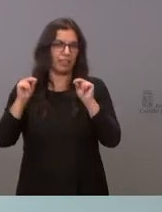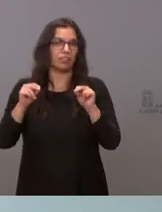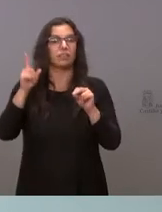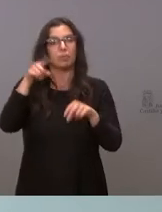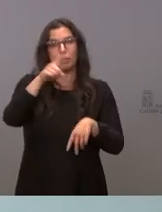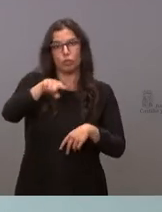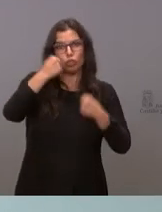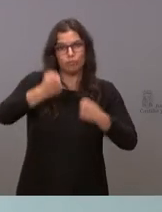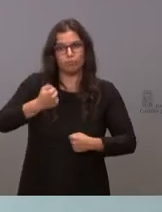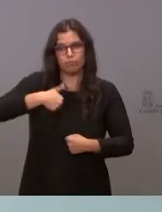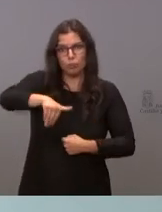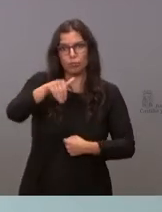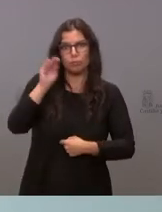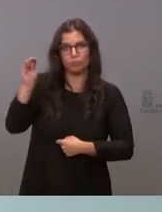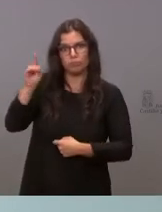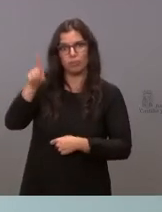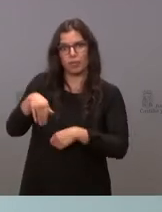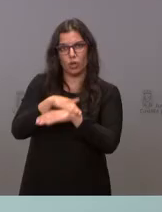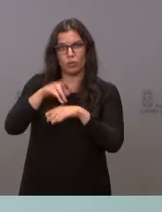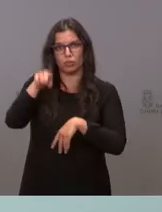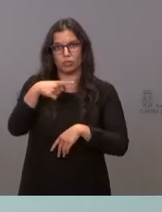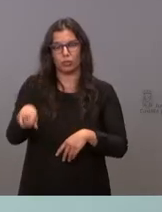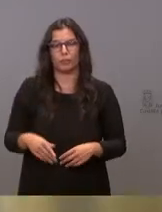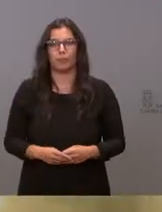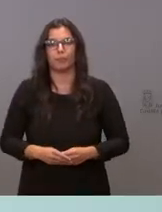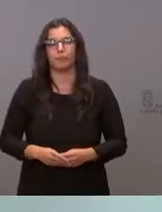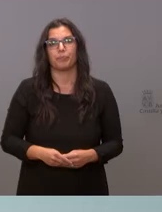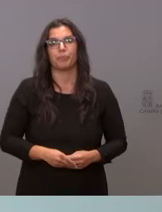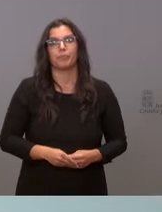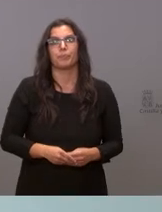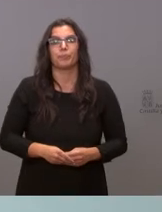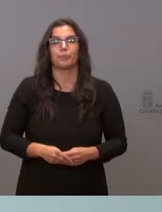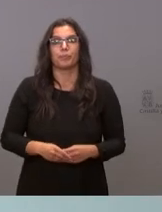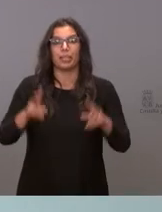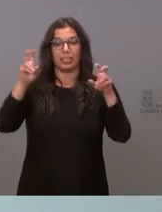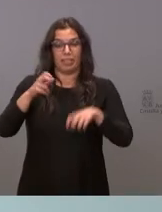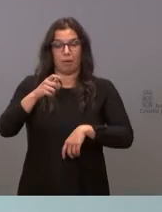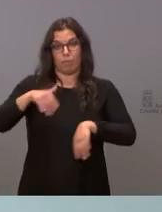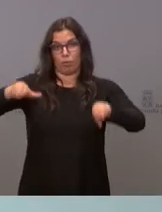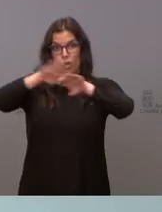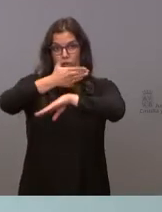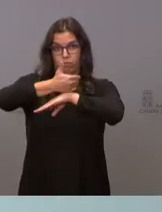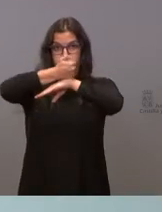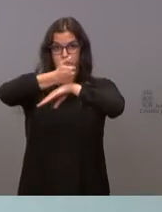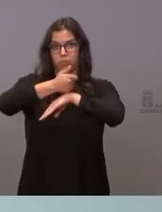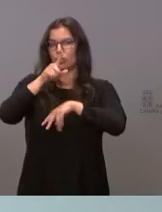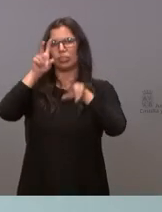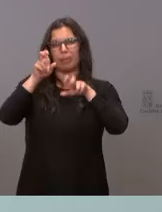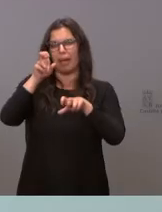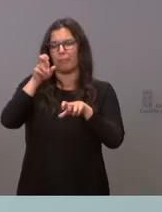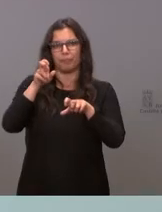esto ustedes próximamente con el Gobierno. Gracias. Vamos a ver. Respecto al toque de queda, que es un tema estrictamente jurídico.